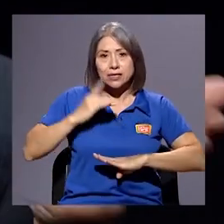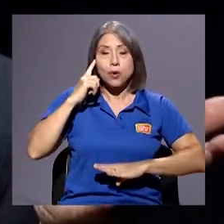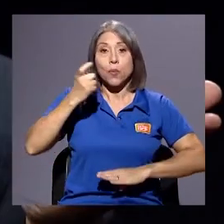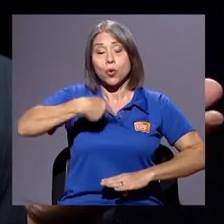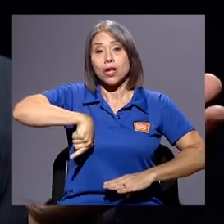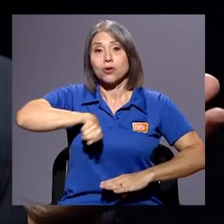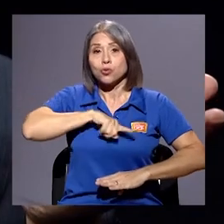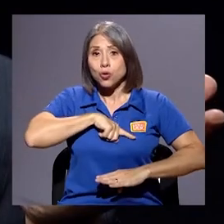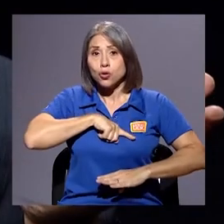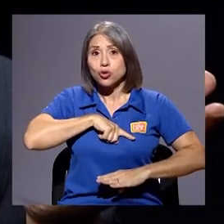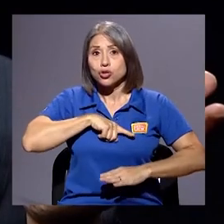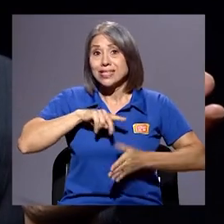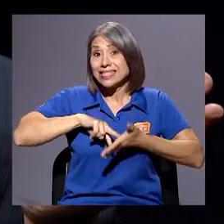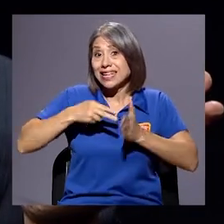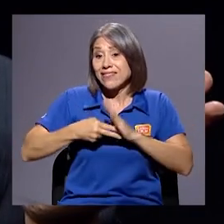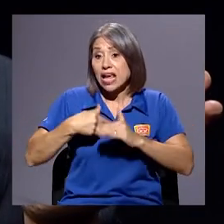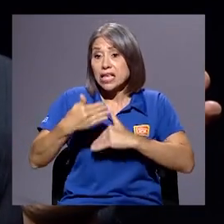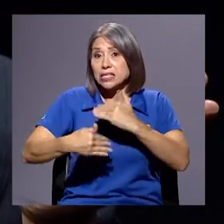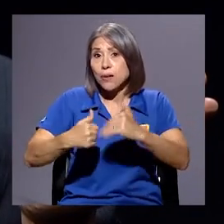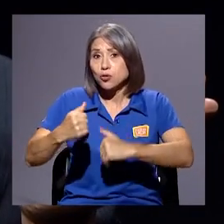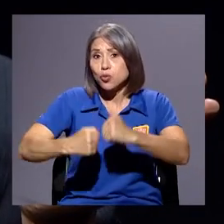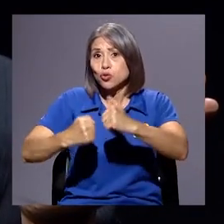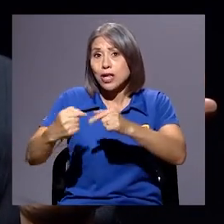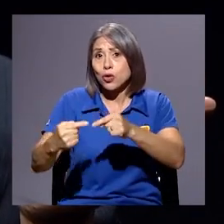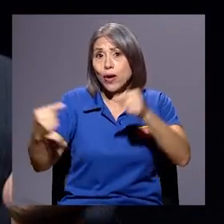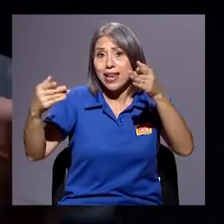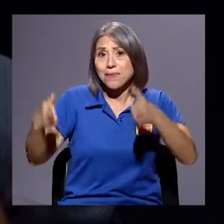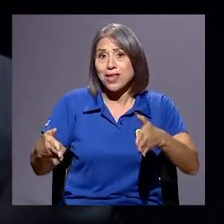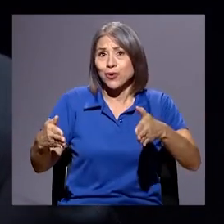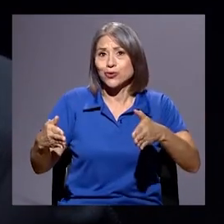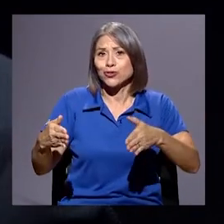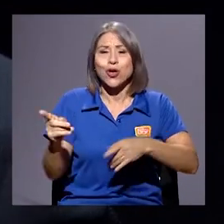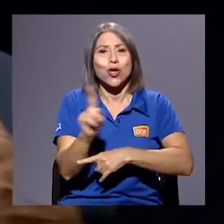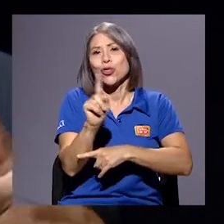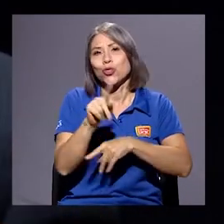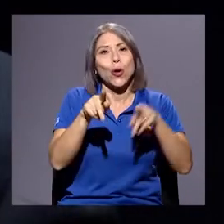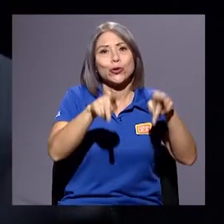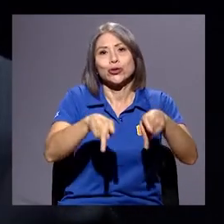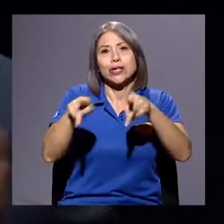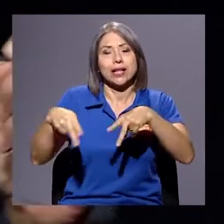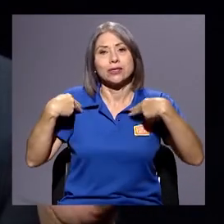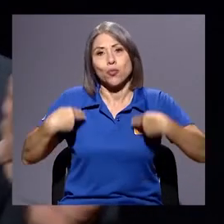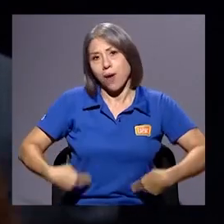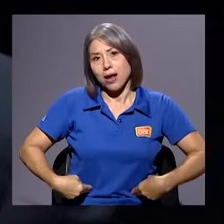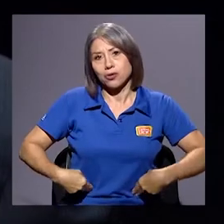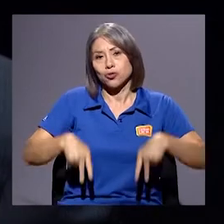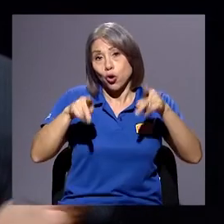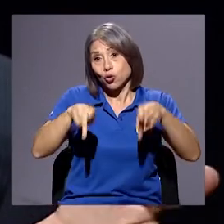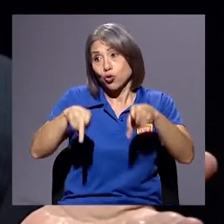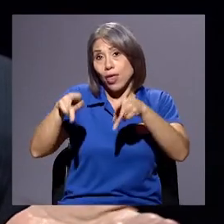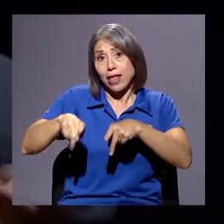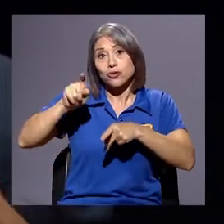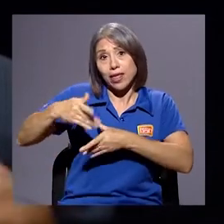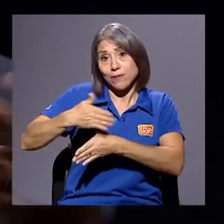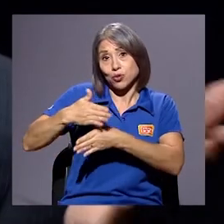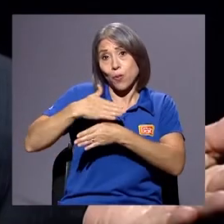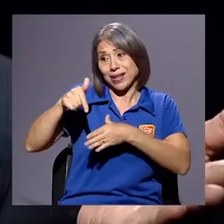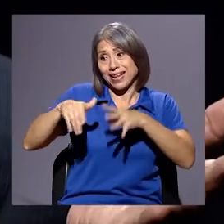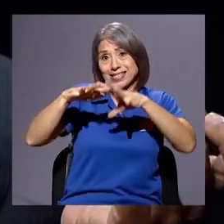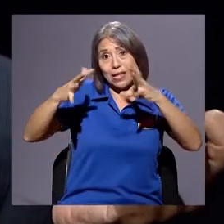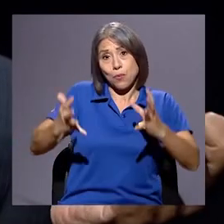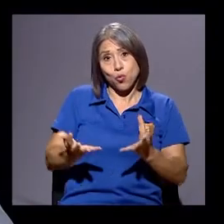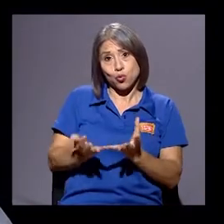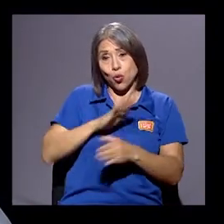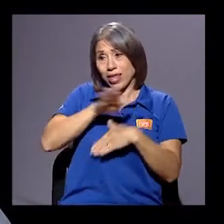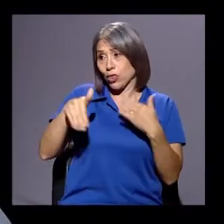enemigos y no seres humanos o ciudadanos con los que tenemos que compartir este mundo que finalmente evitamos todos